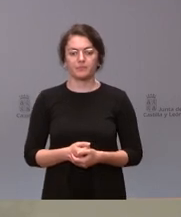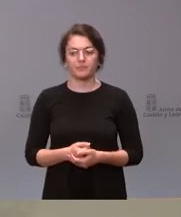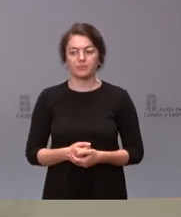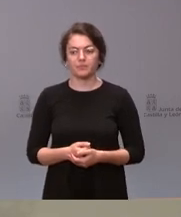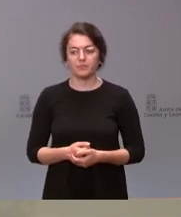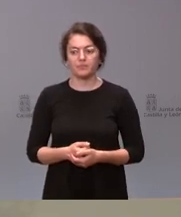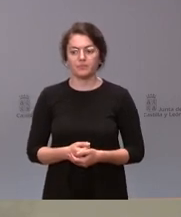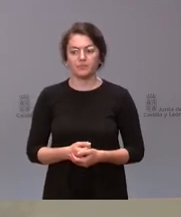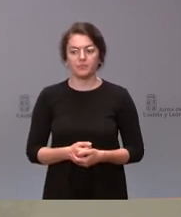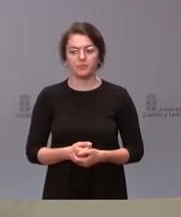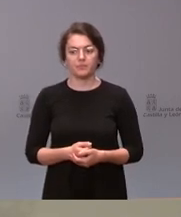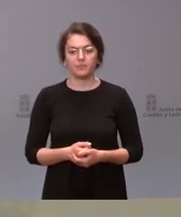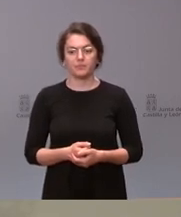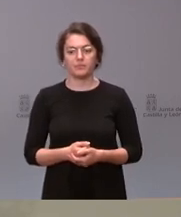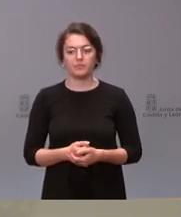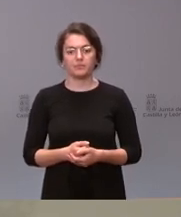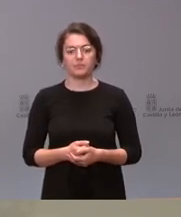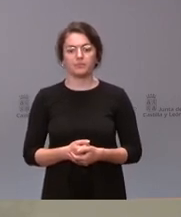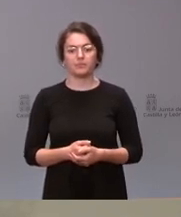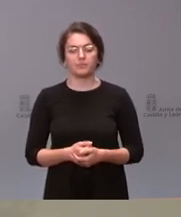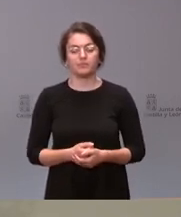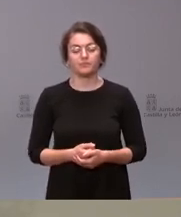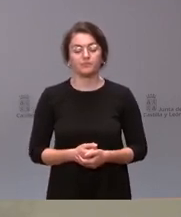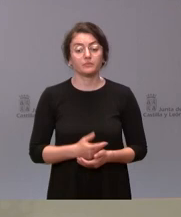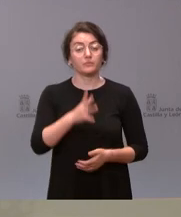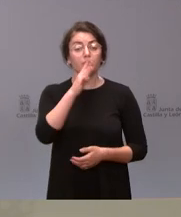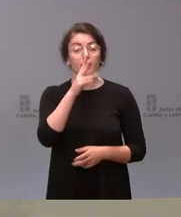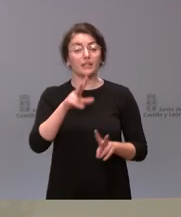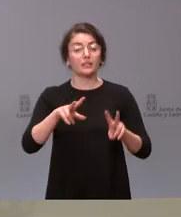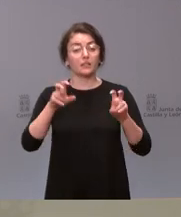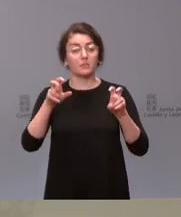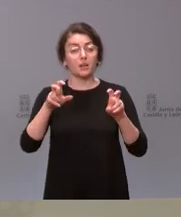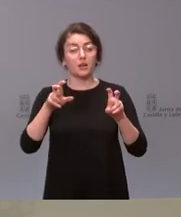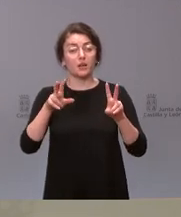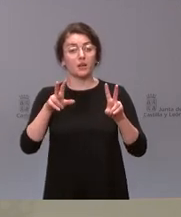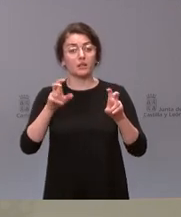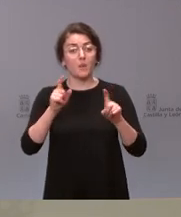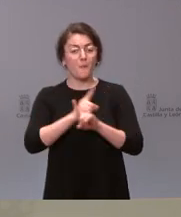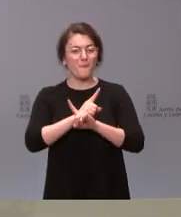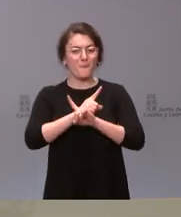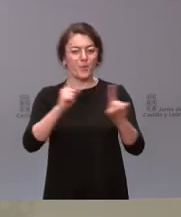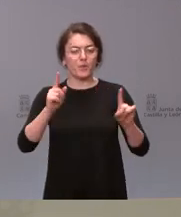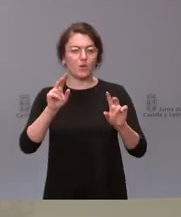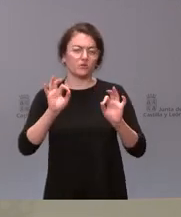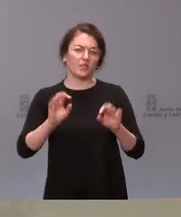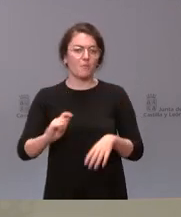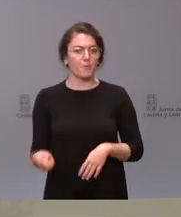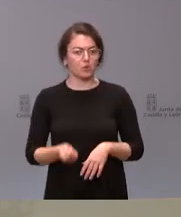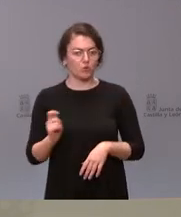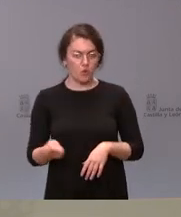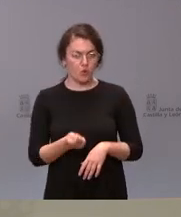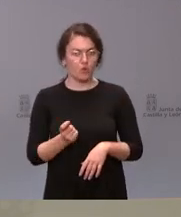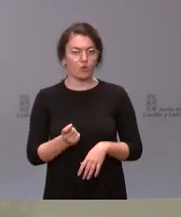Sí, aludía. Aludía ahora al tema de la prohibición de la prostitución. Sobre esta iniciativa que ha